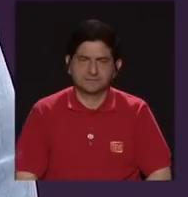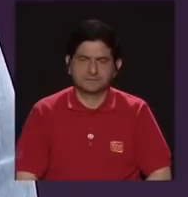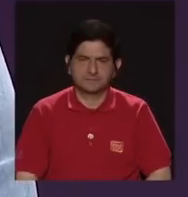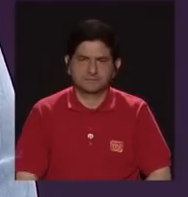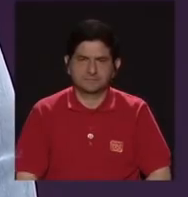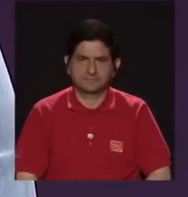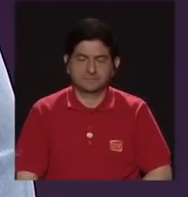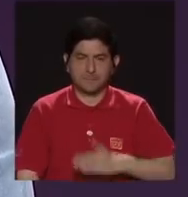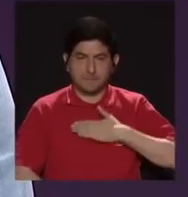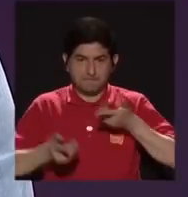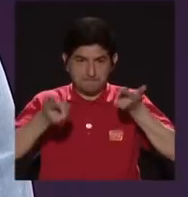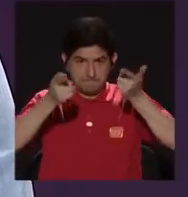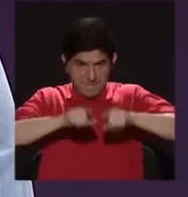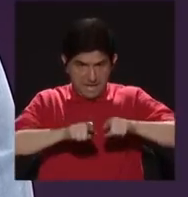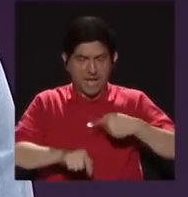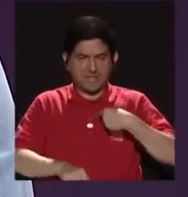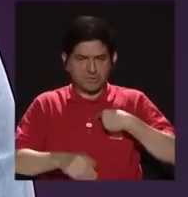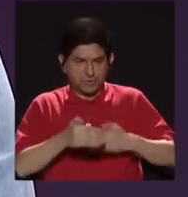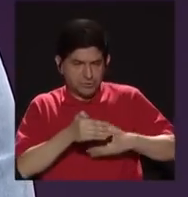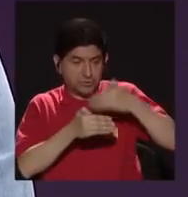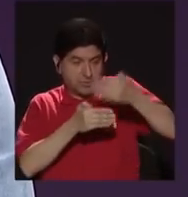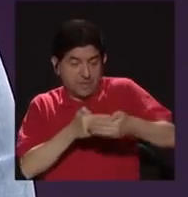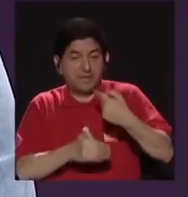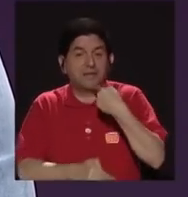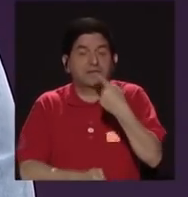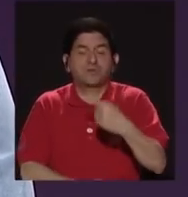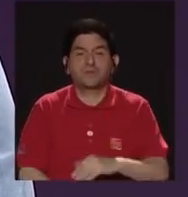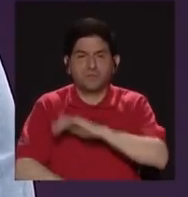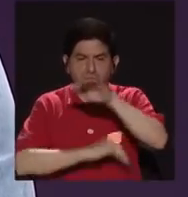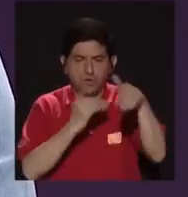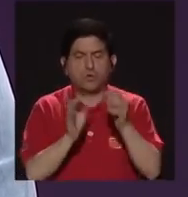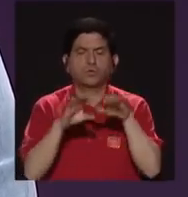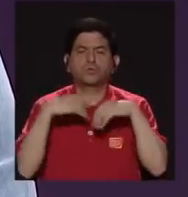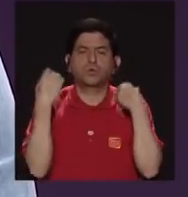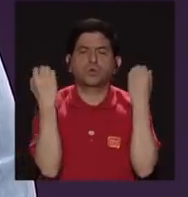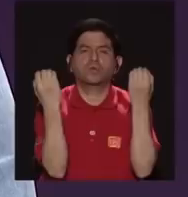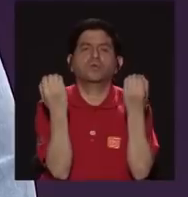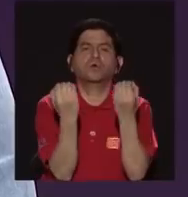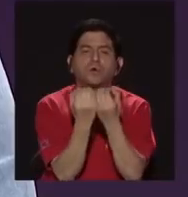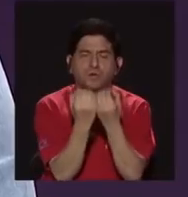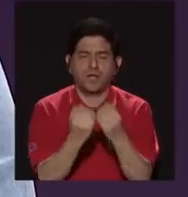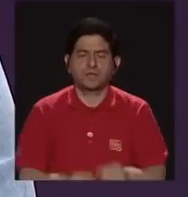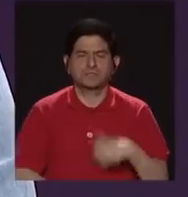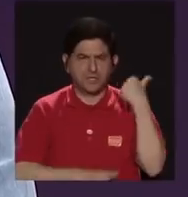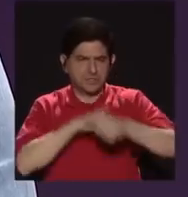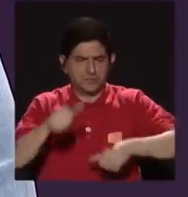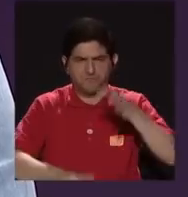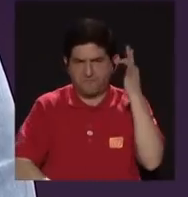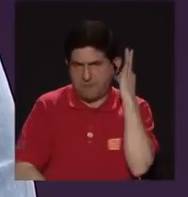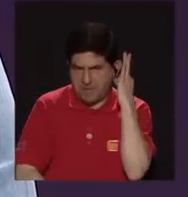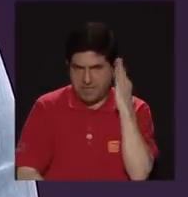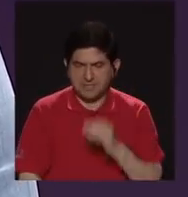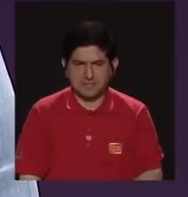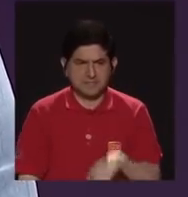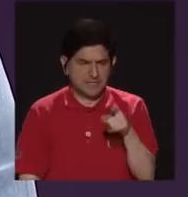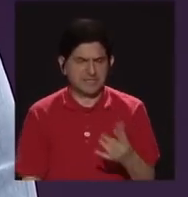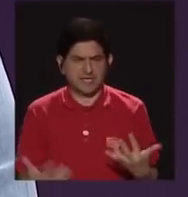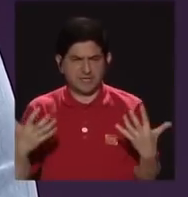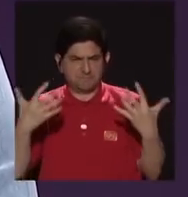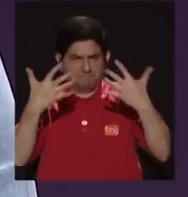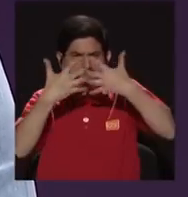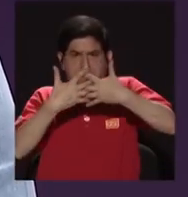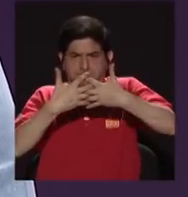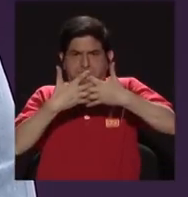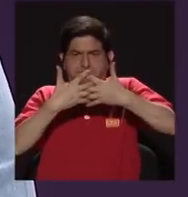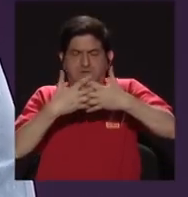En mi caso, me voy a adelantar a decir que todas las organizaciones feministas se han cohesionado